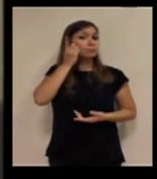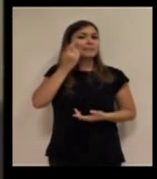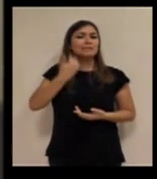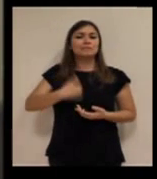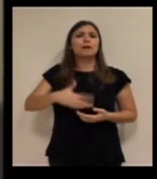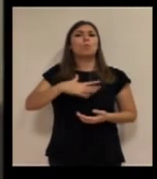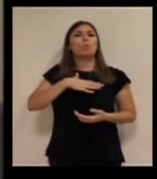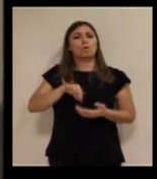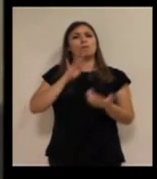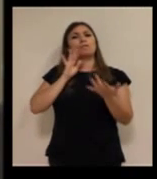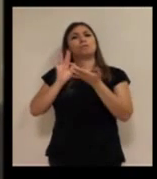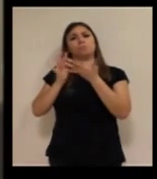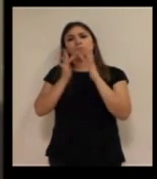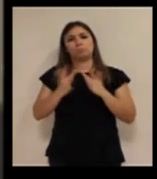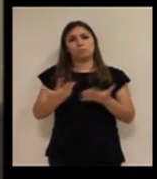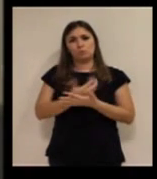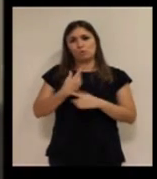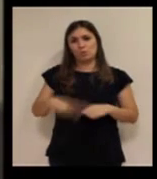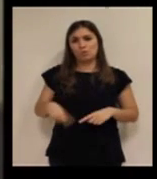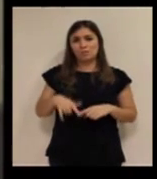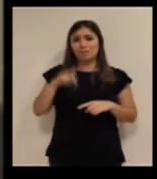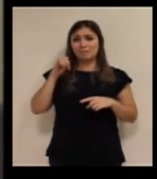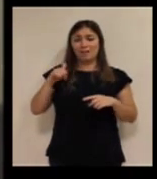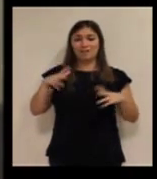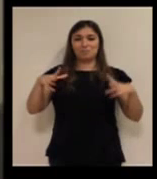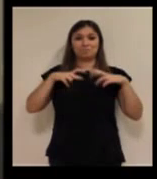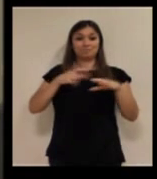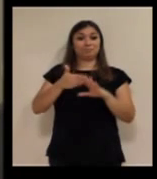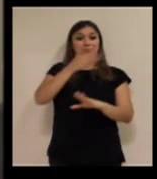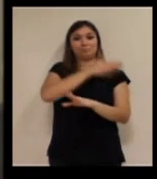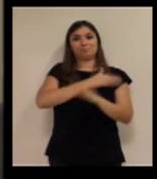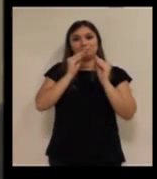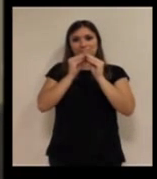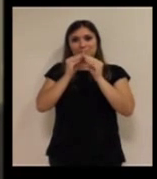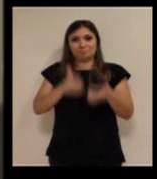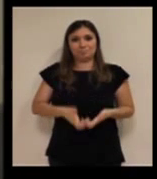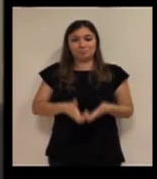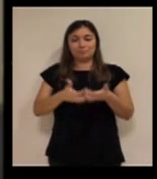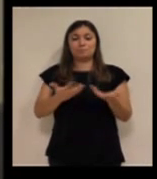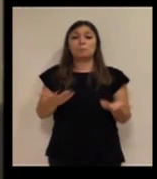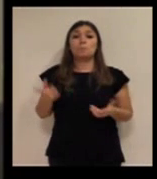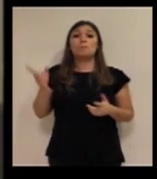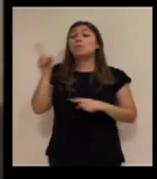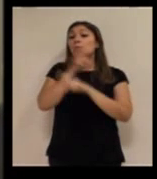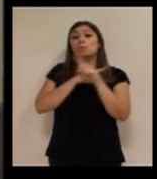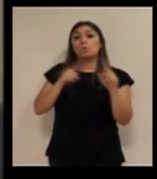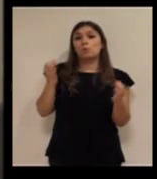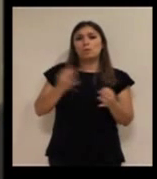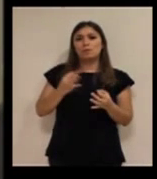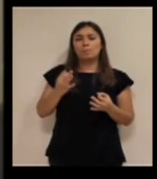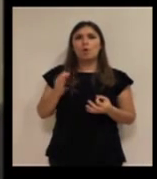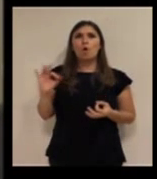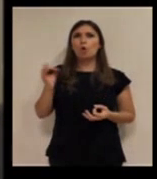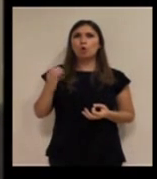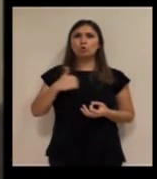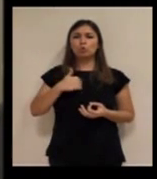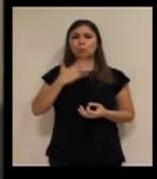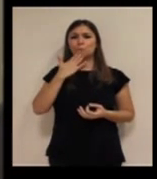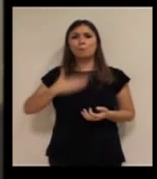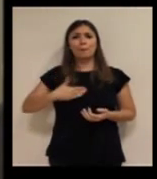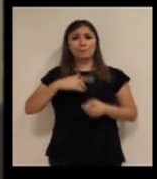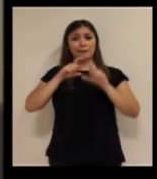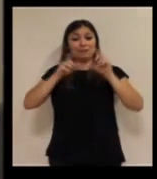ya es capaz de conectarse con todo lo que tenemos montado detrás hasta ahora. El problema, aunque existe, o yo como fabricante,